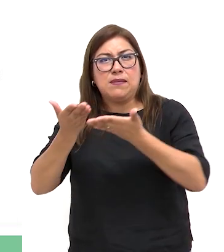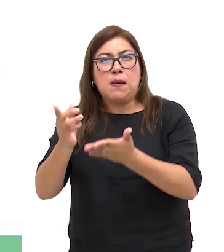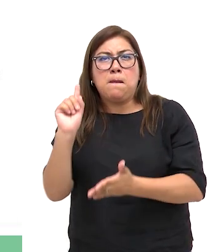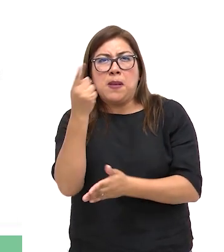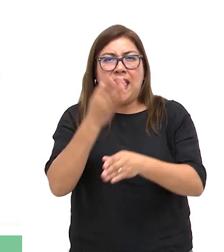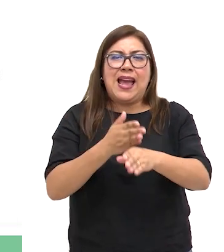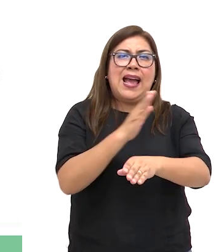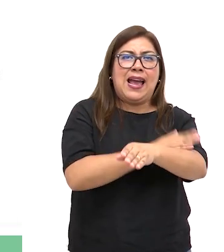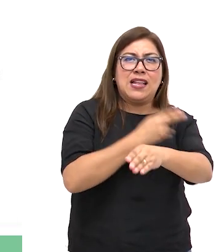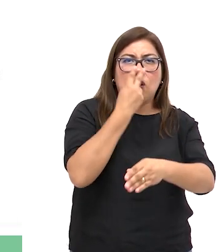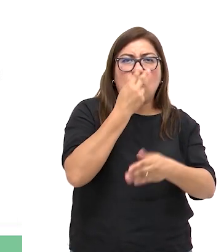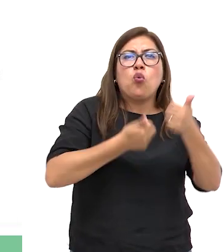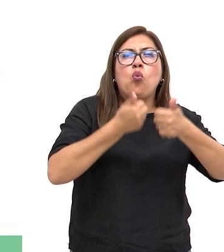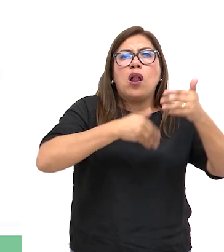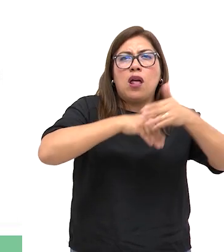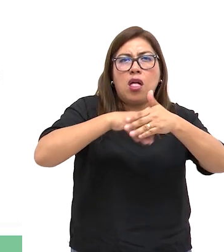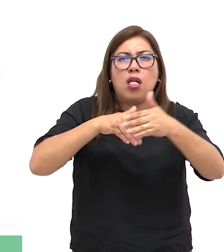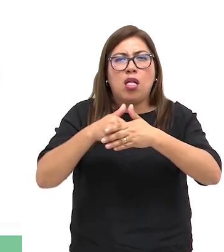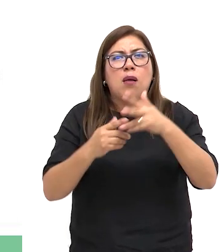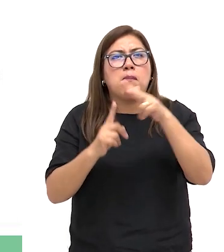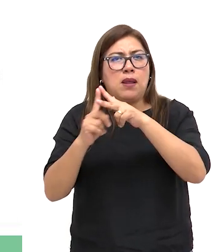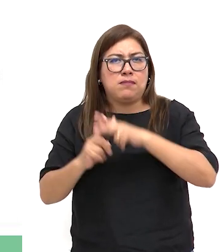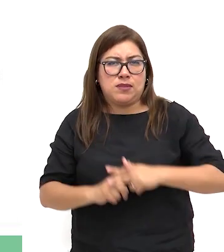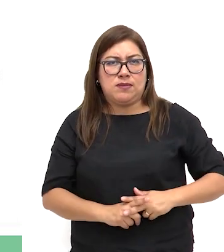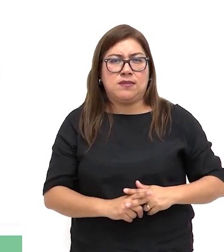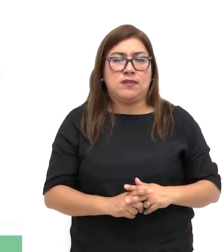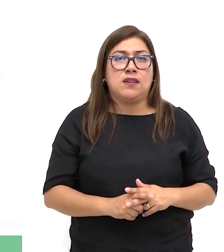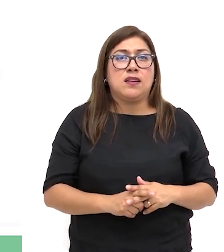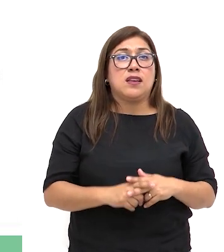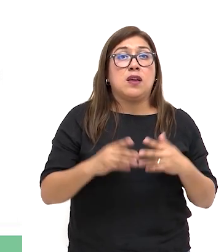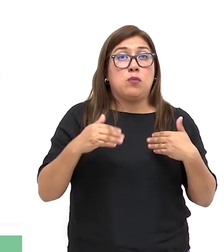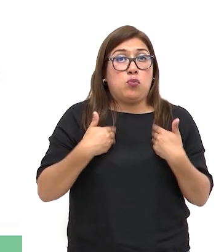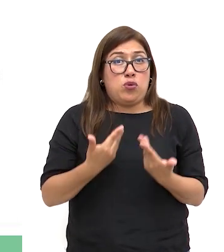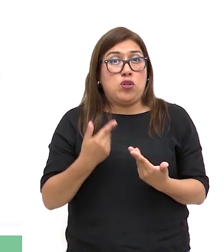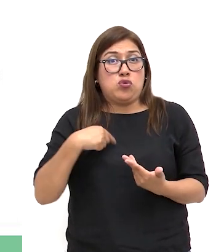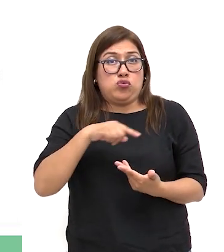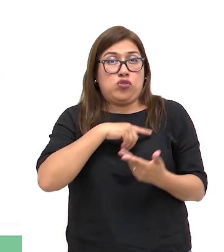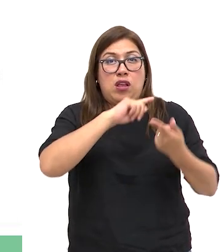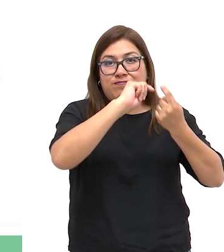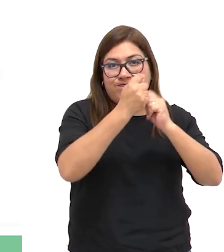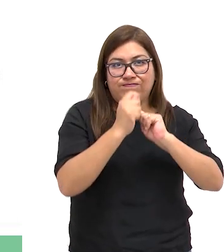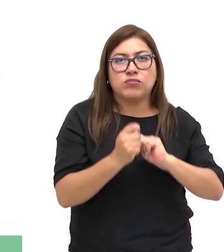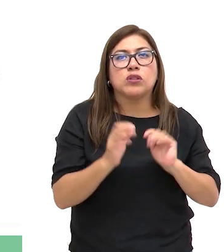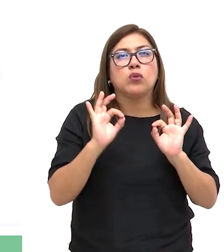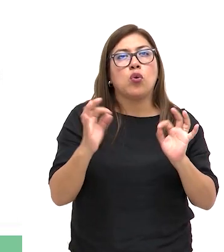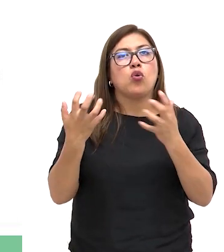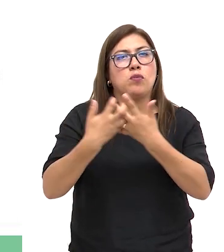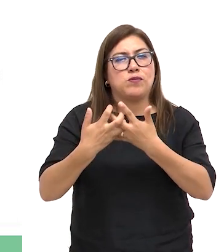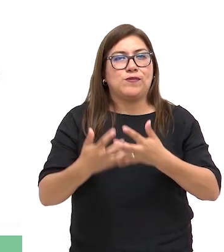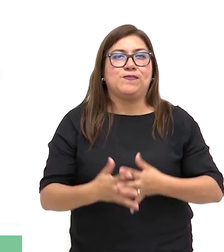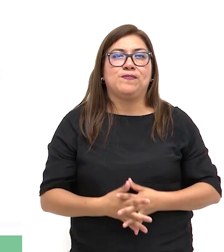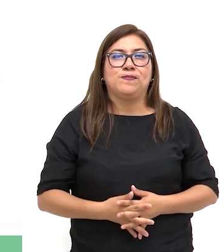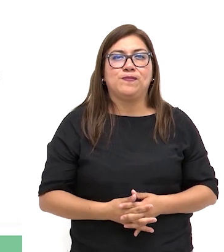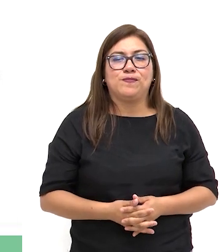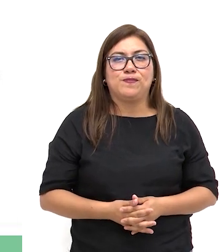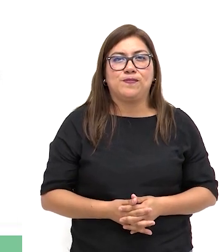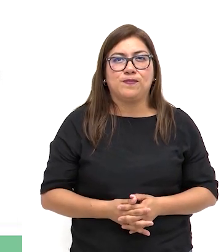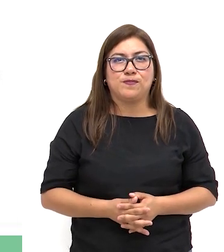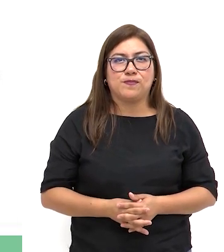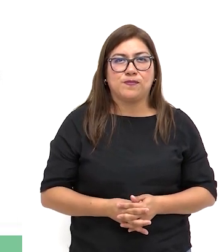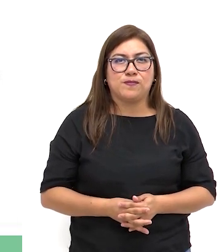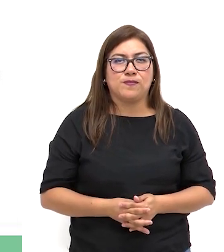identifiquemos las barreras que se podrían crear para poder realizar las modificaciones que correspondan.